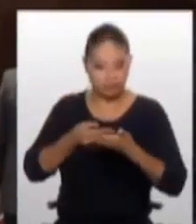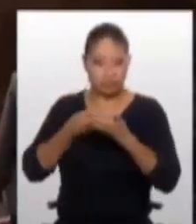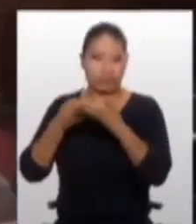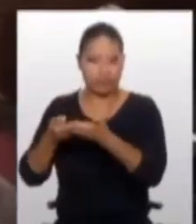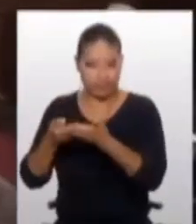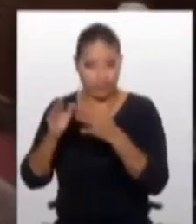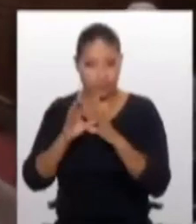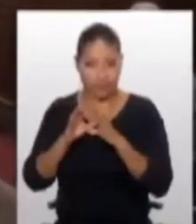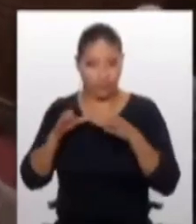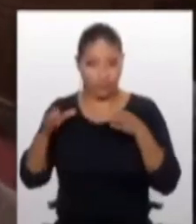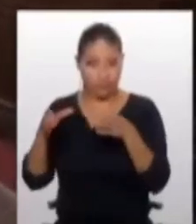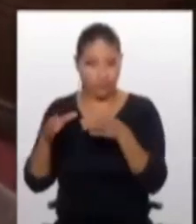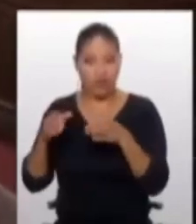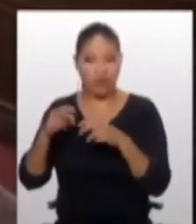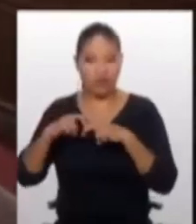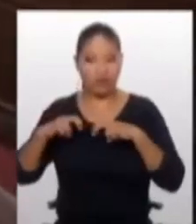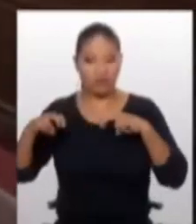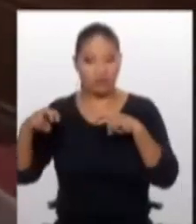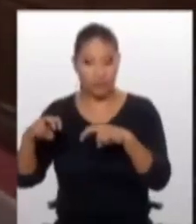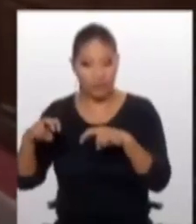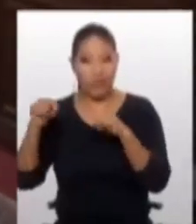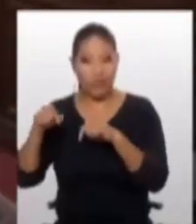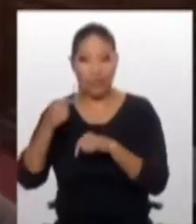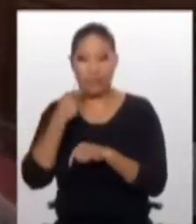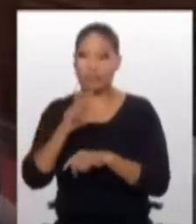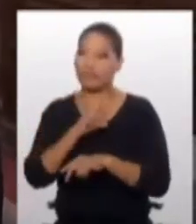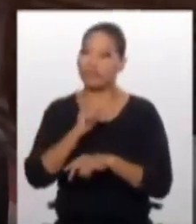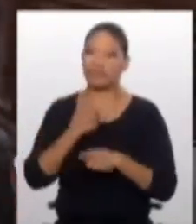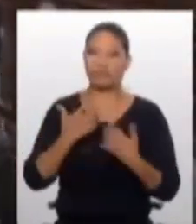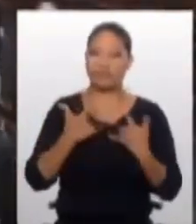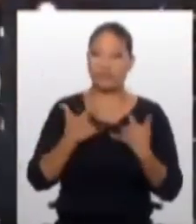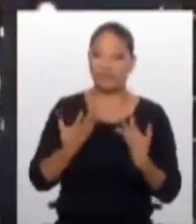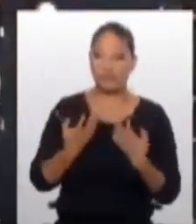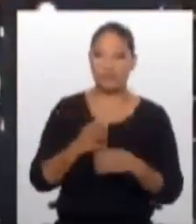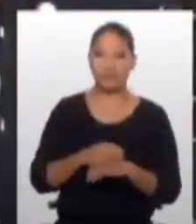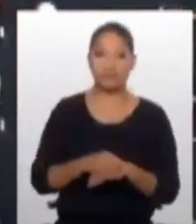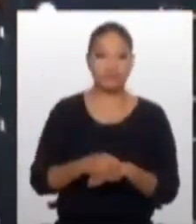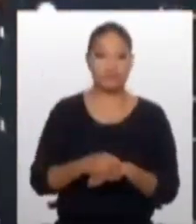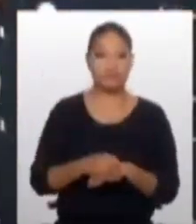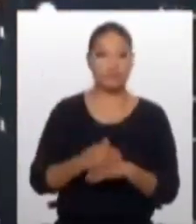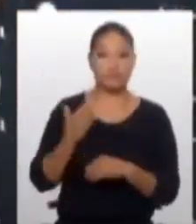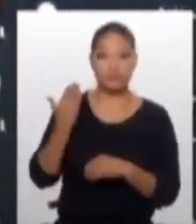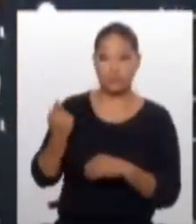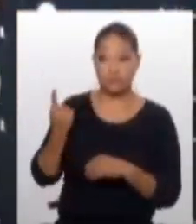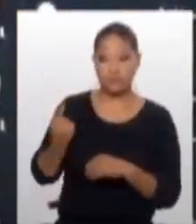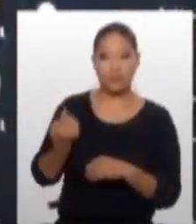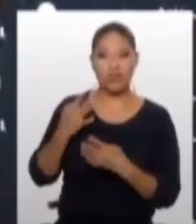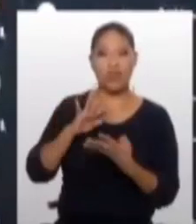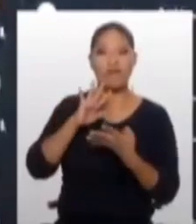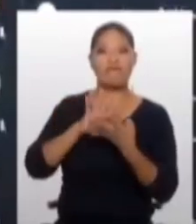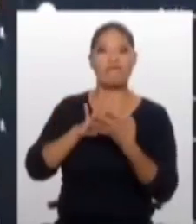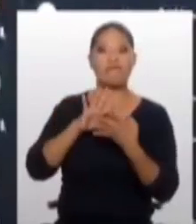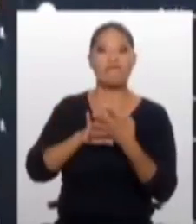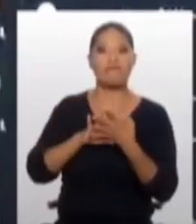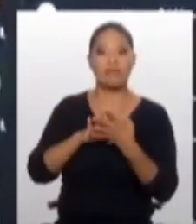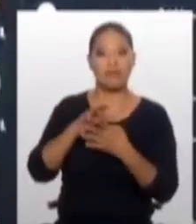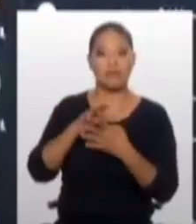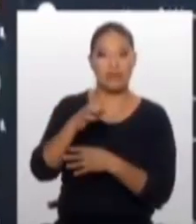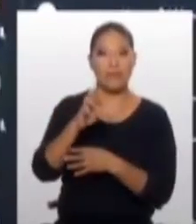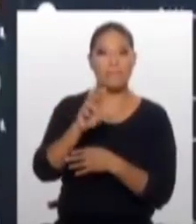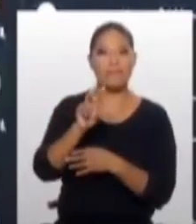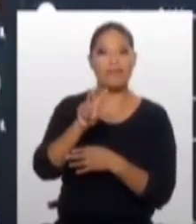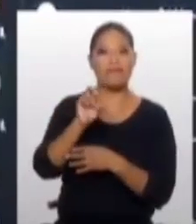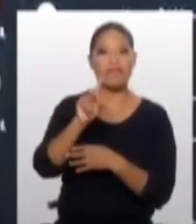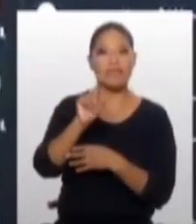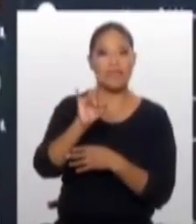de esta comisión para hacerle las preguntas le dijeron que la persona que quiere declarar lo hace aunque sea de cabeza